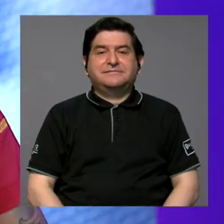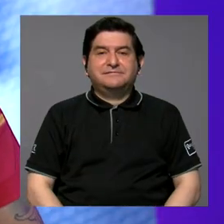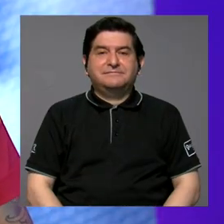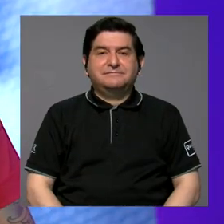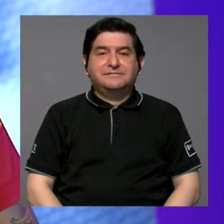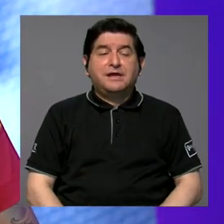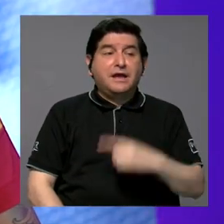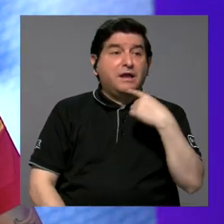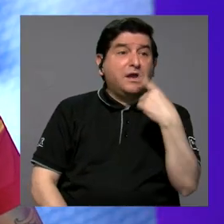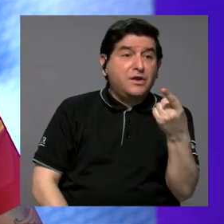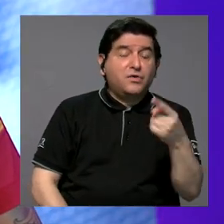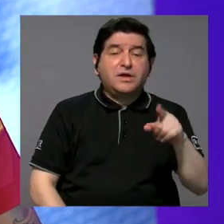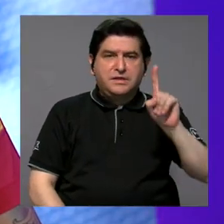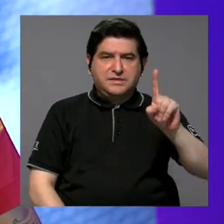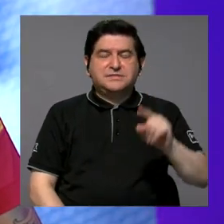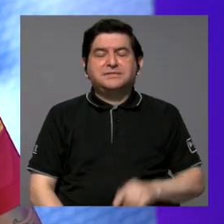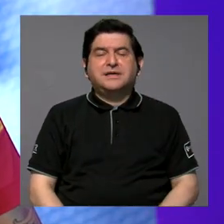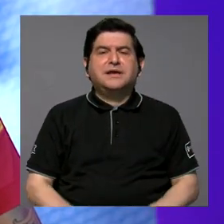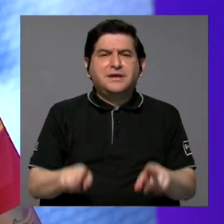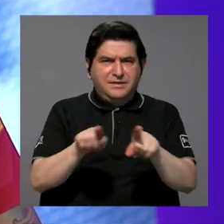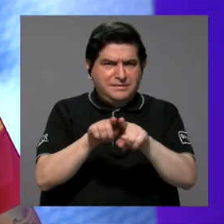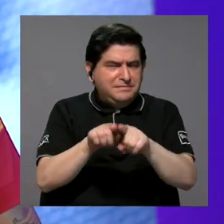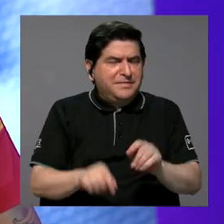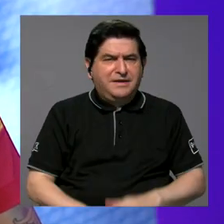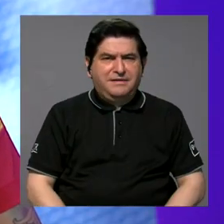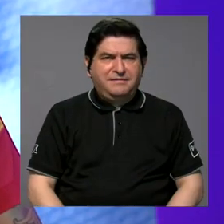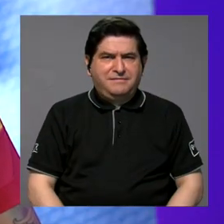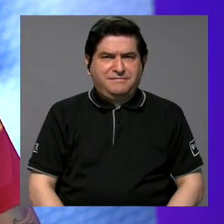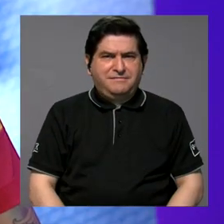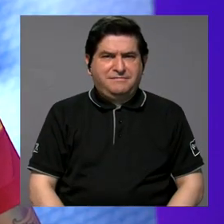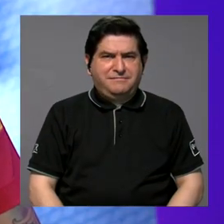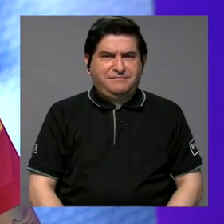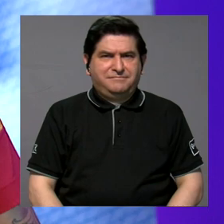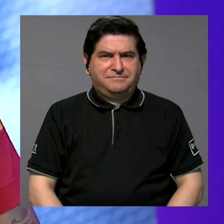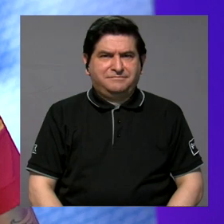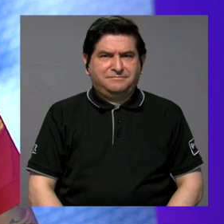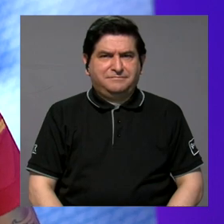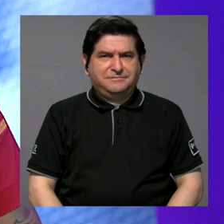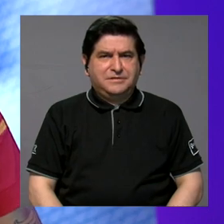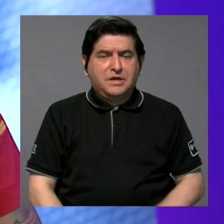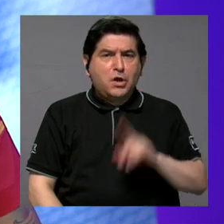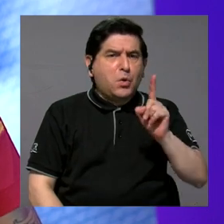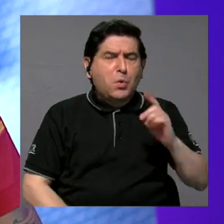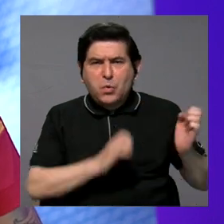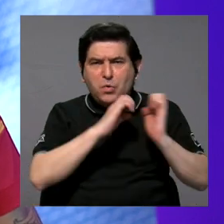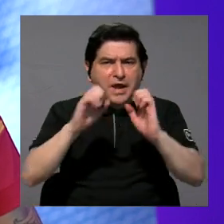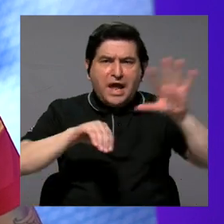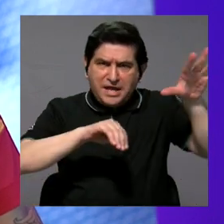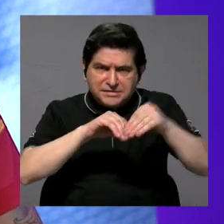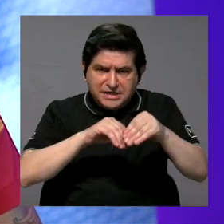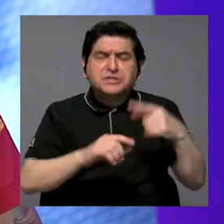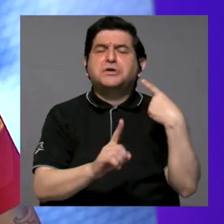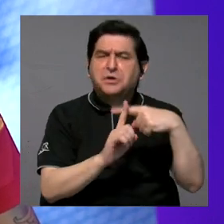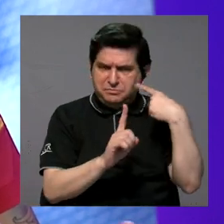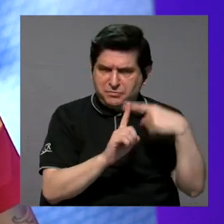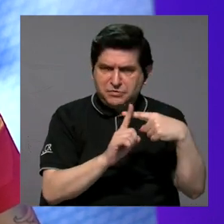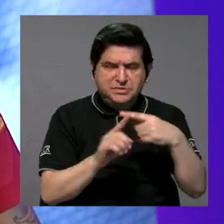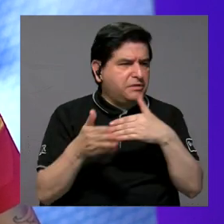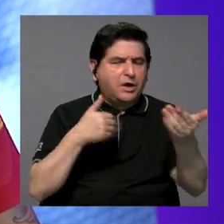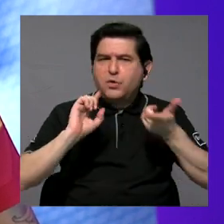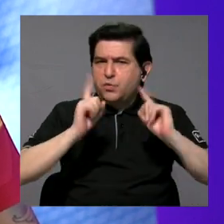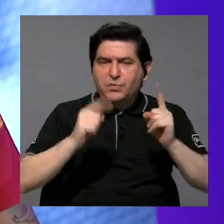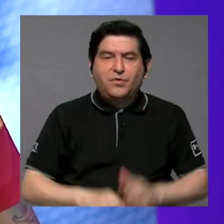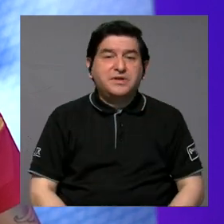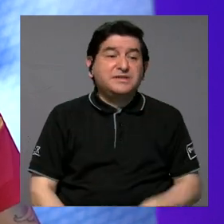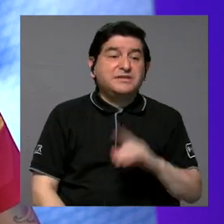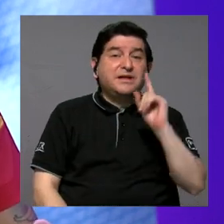rescato lo que menciona mi compañera sobre que cualquier estrategia que se sume siempre va a ser positiva. Este es apenas